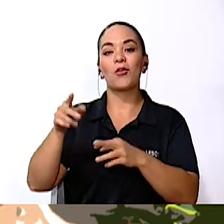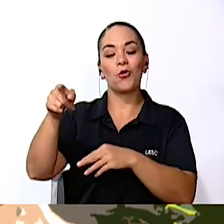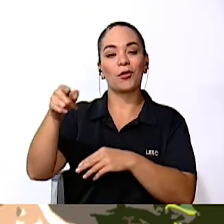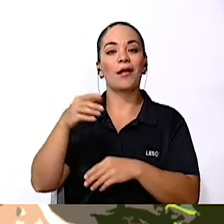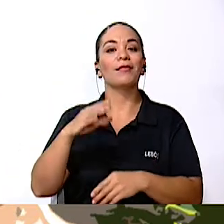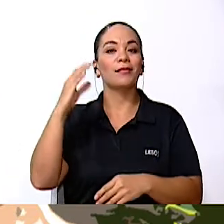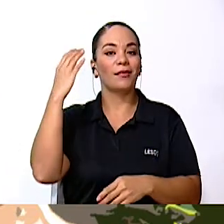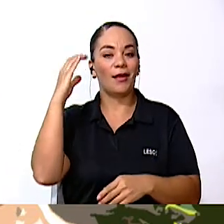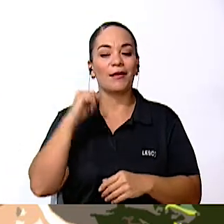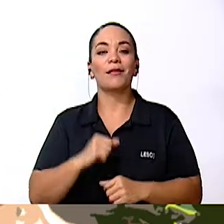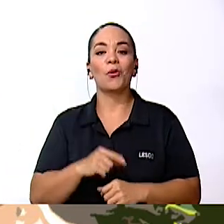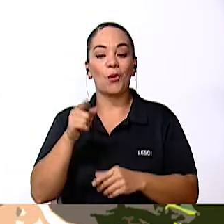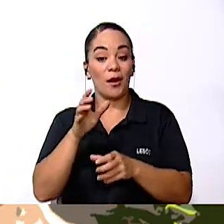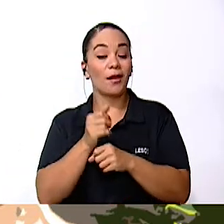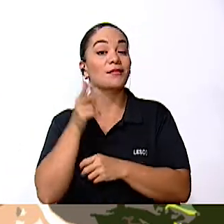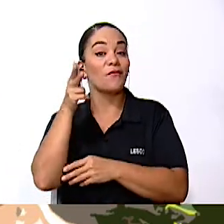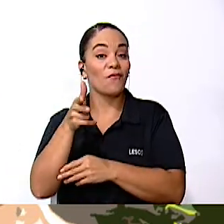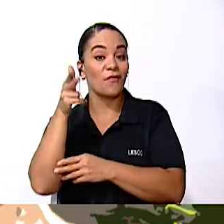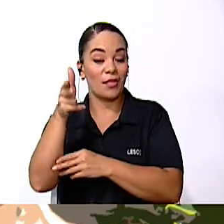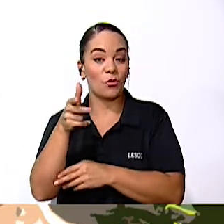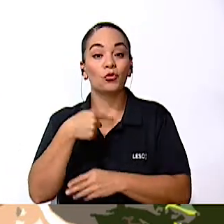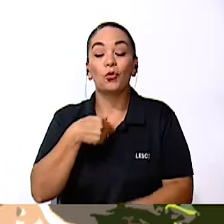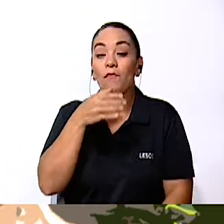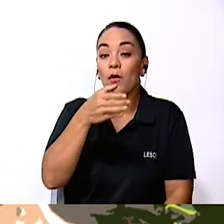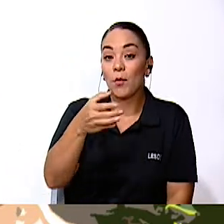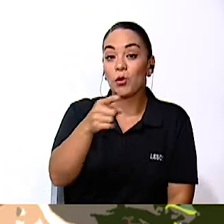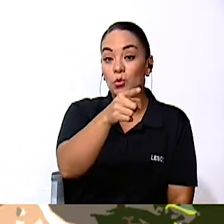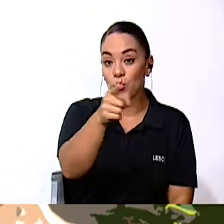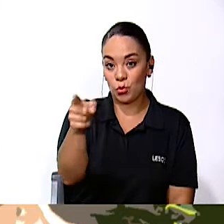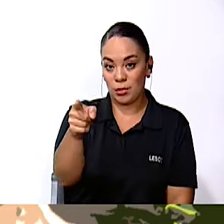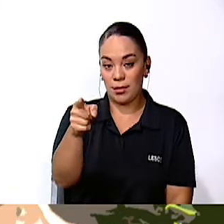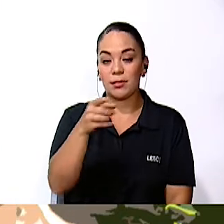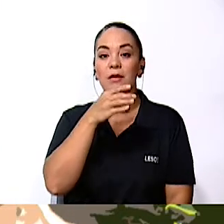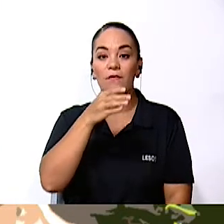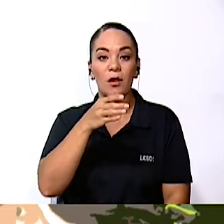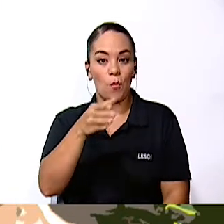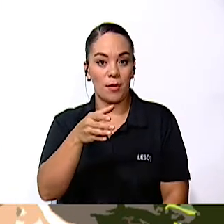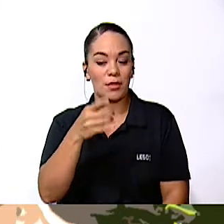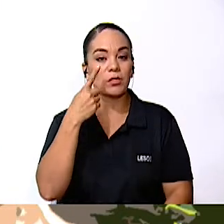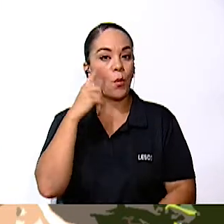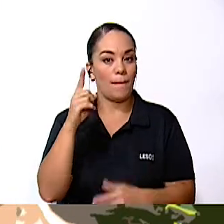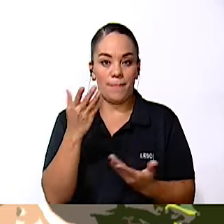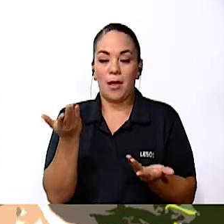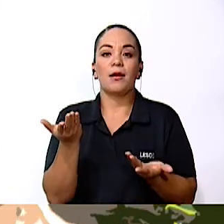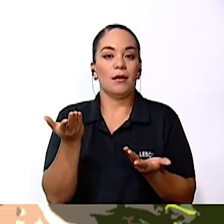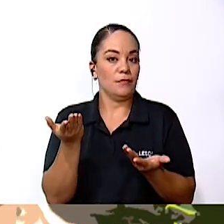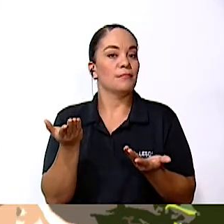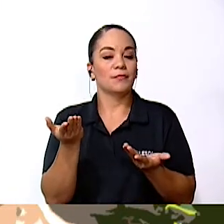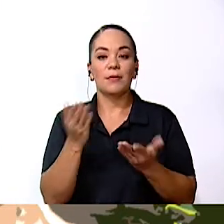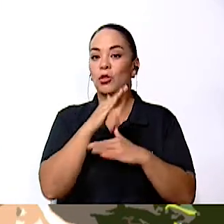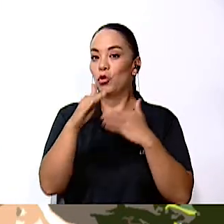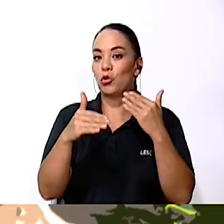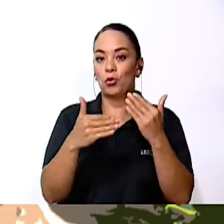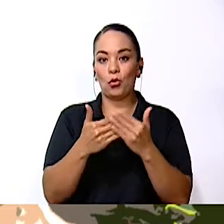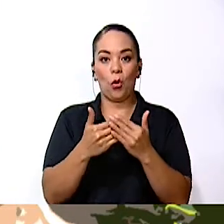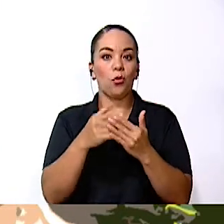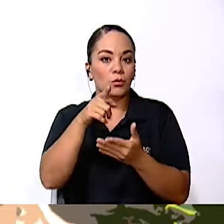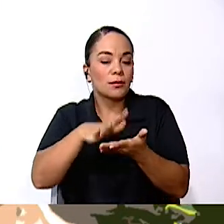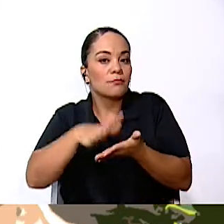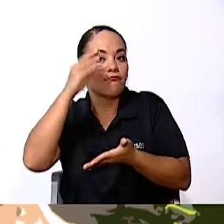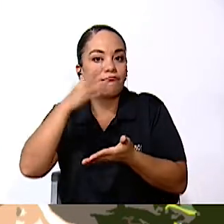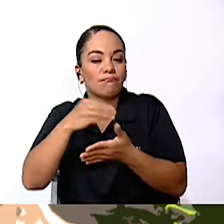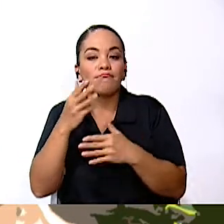él hace, él ha hecho muchos videos Yo a les recomiendo Y es una recomendación para el resto de su etapa educativa